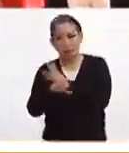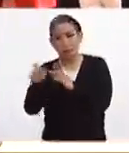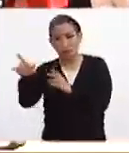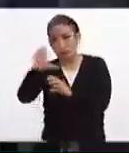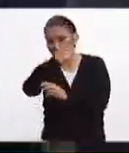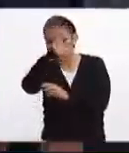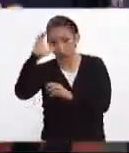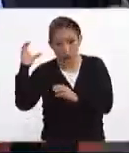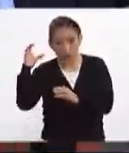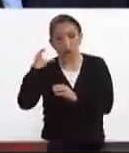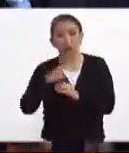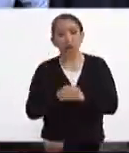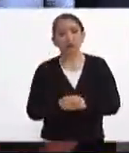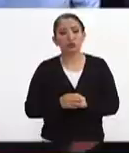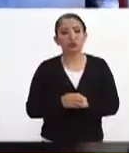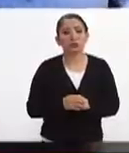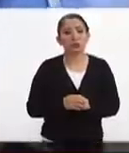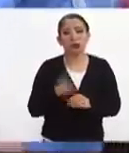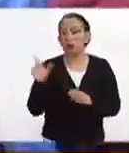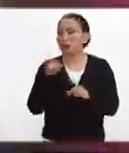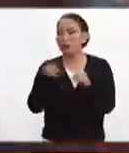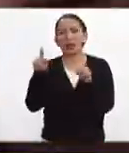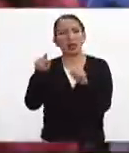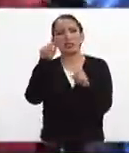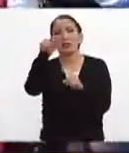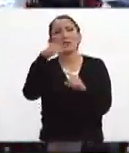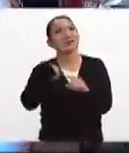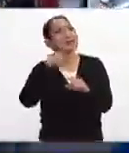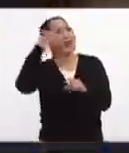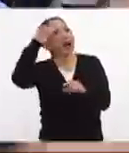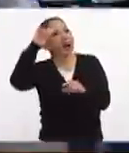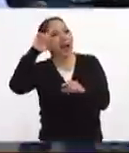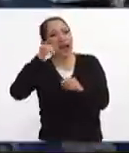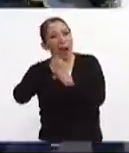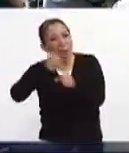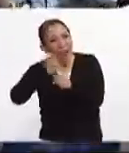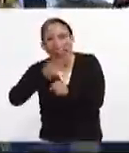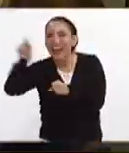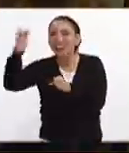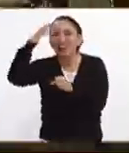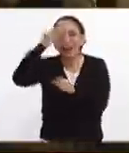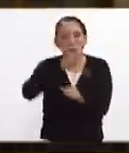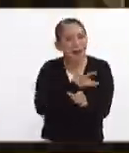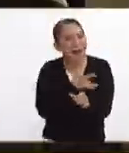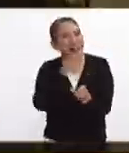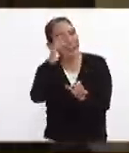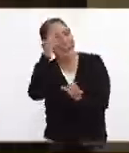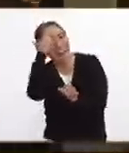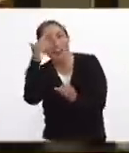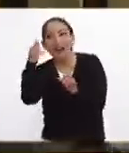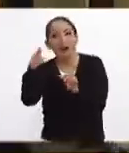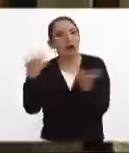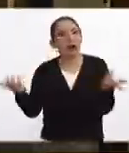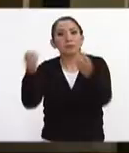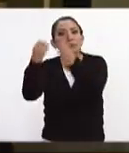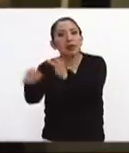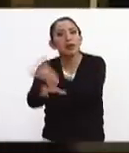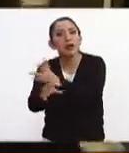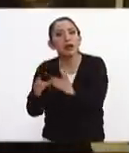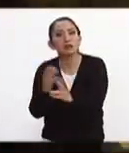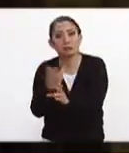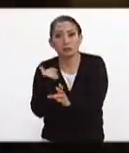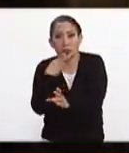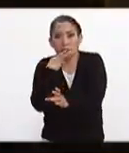fotografías o alguna cosa que he tenido de mi abuela o no hay hay la pérdida de patrimonio es